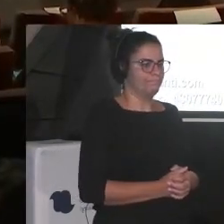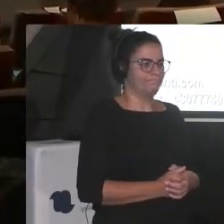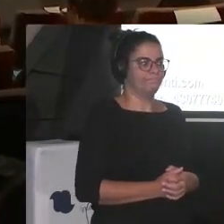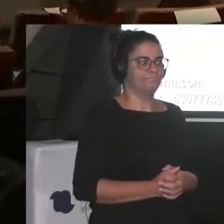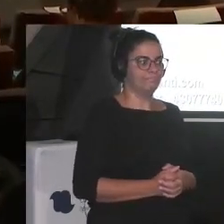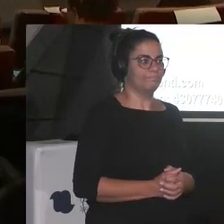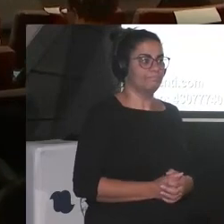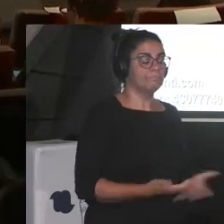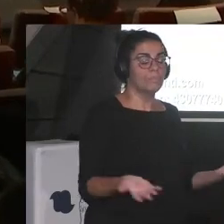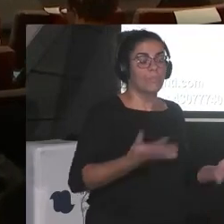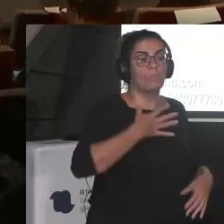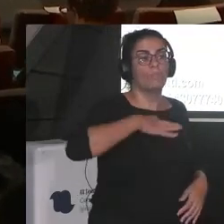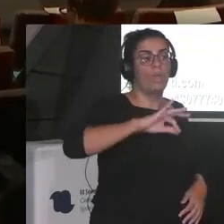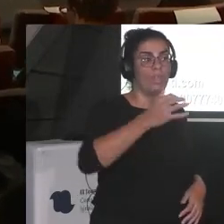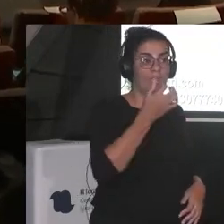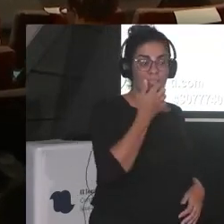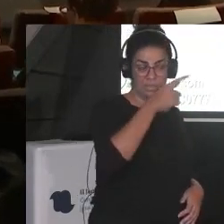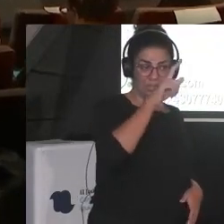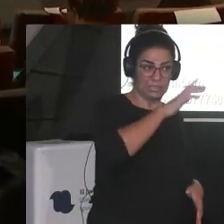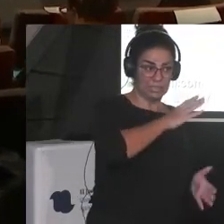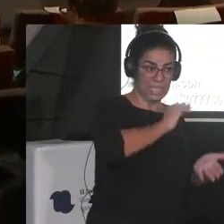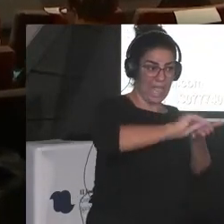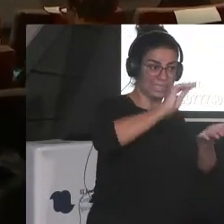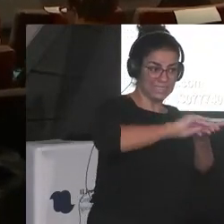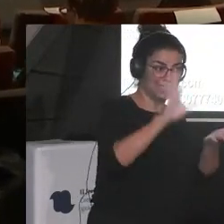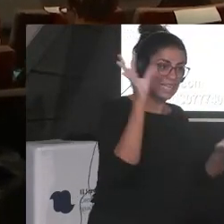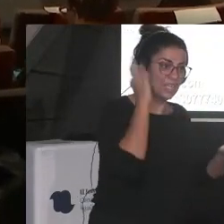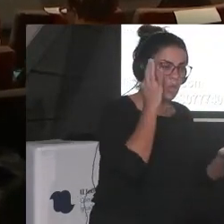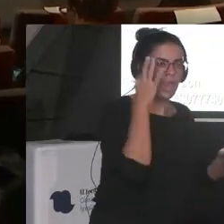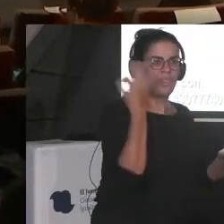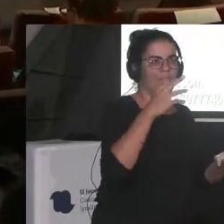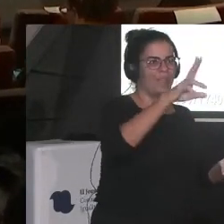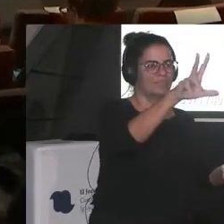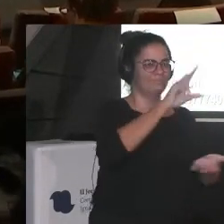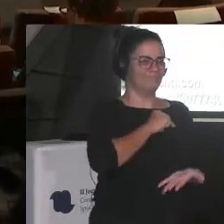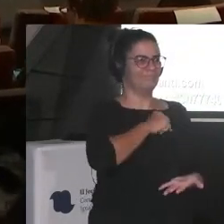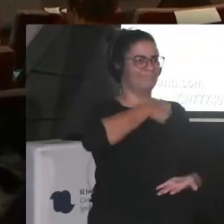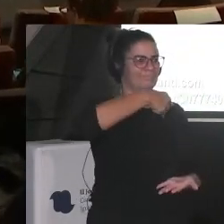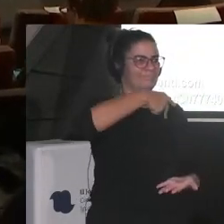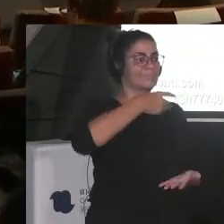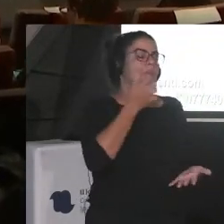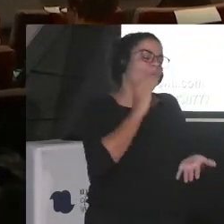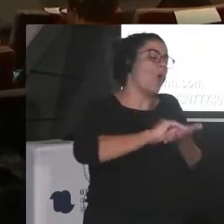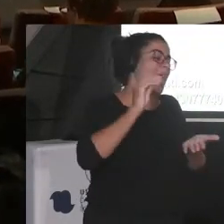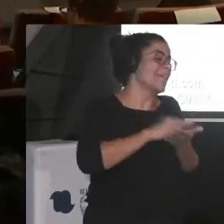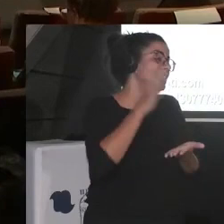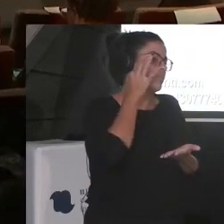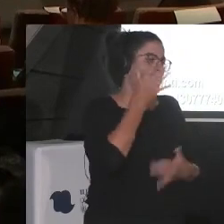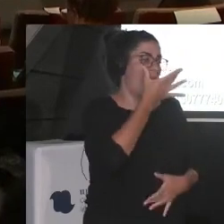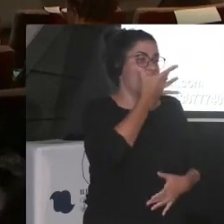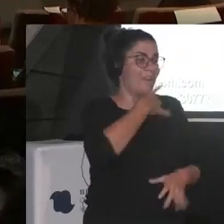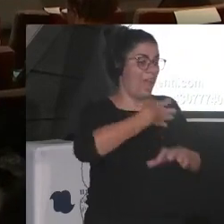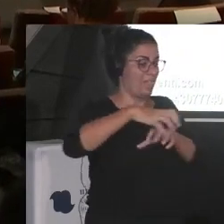probablemente como escritora tengas que ganarte el Nobel como escritora racializada para que alguien te aplauda ¿no?